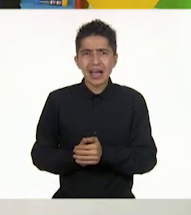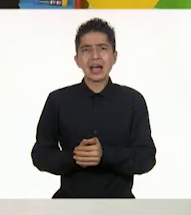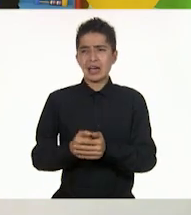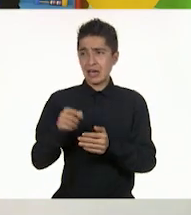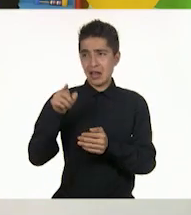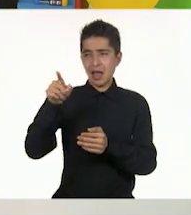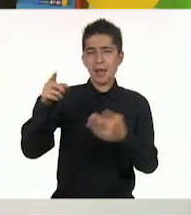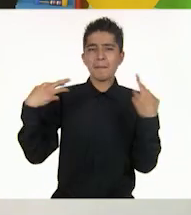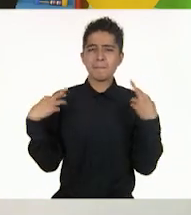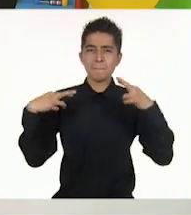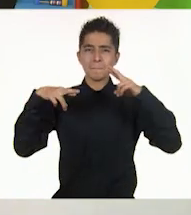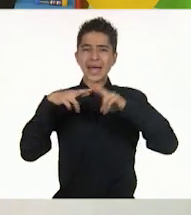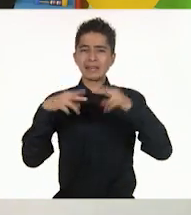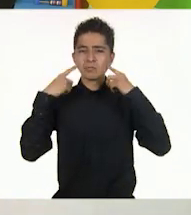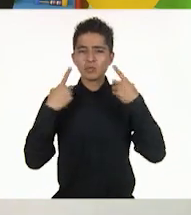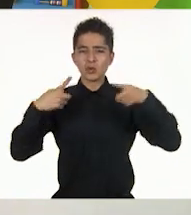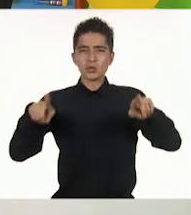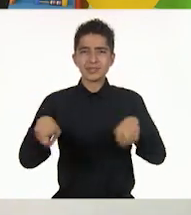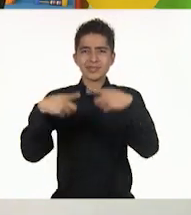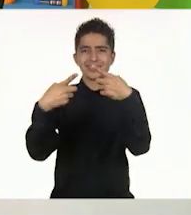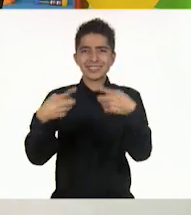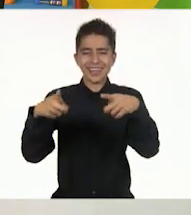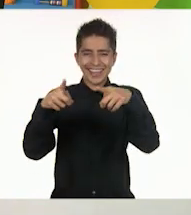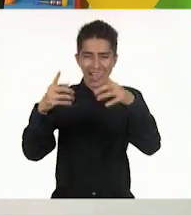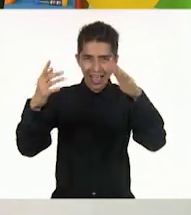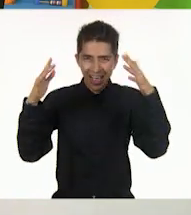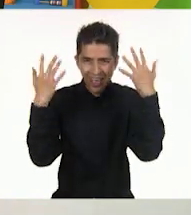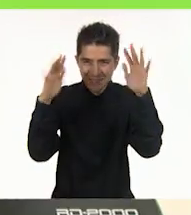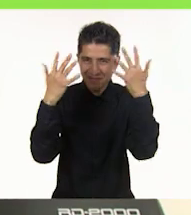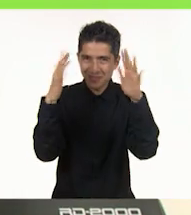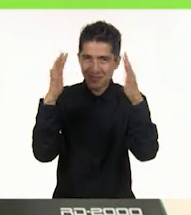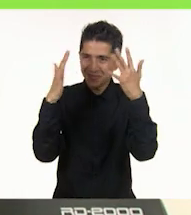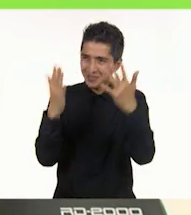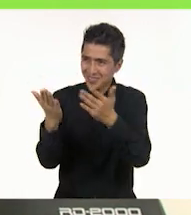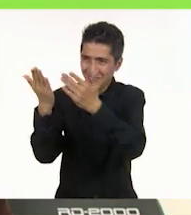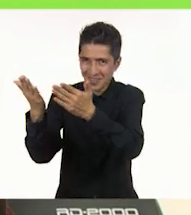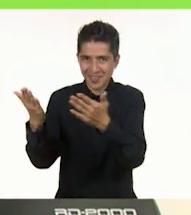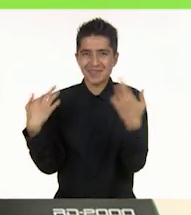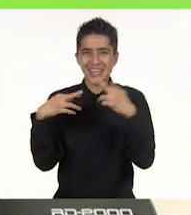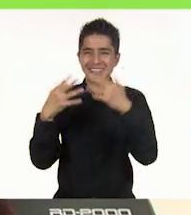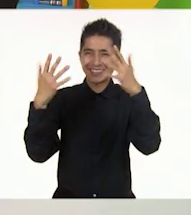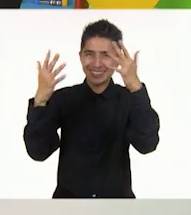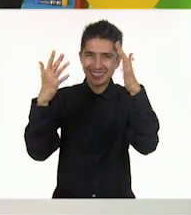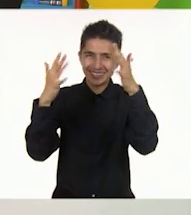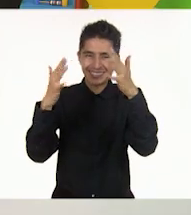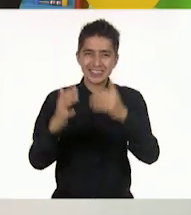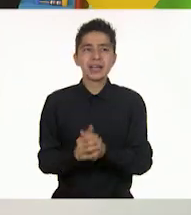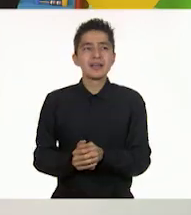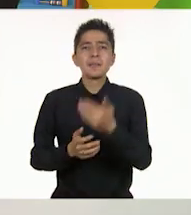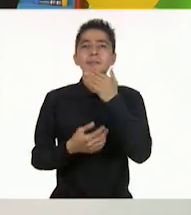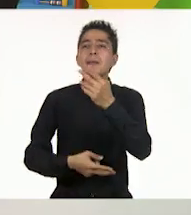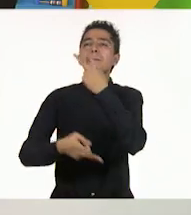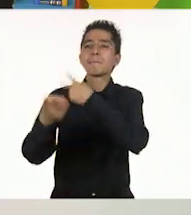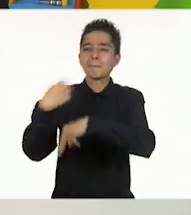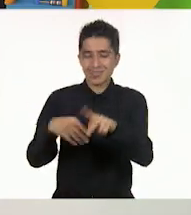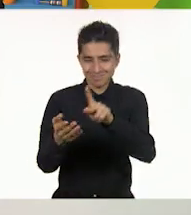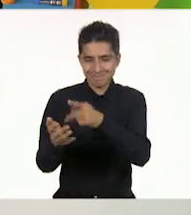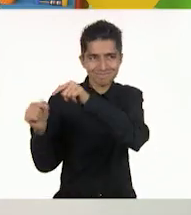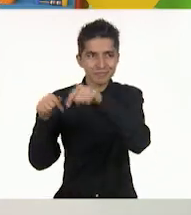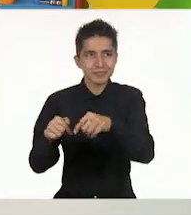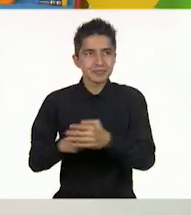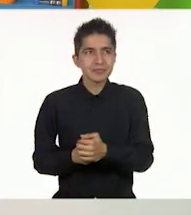nuestro maestro de música. ¡Aplauso para él! Gracias, gracias. Bienvenido de nuevo. Oye,